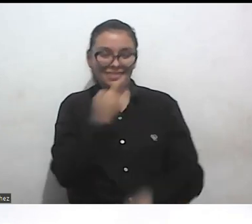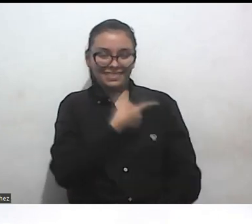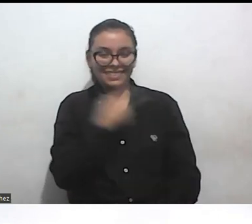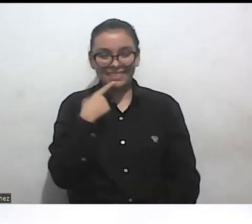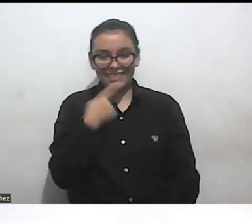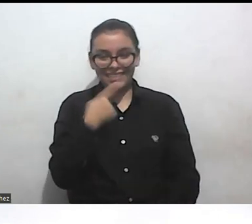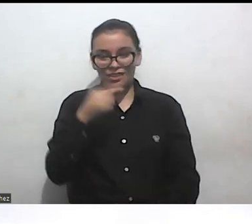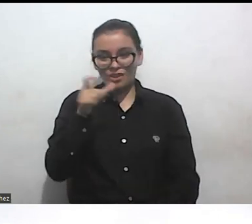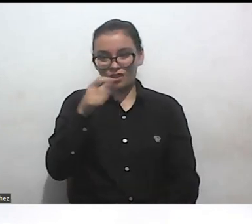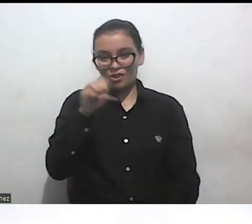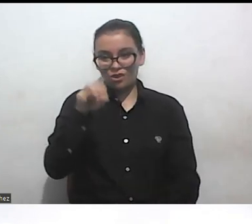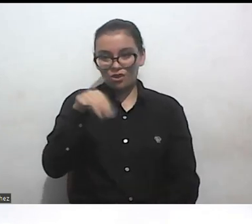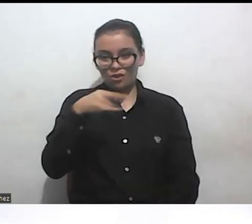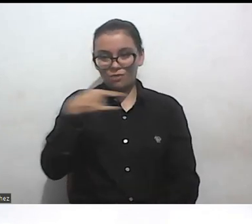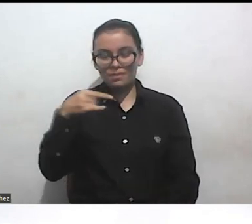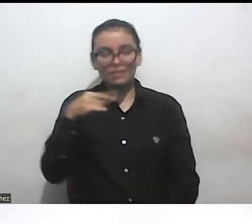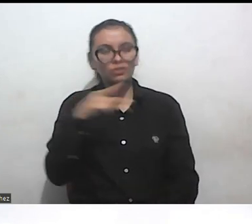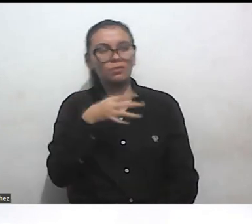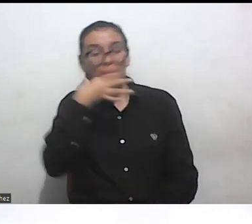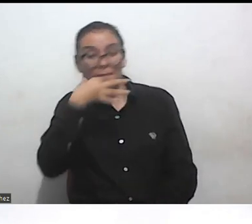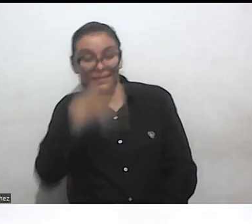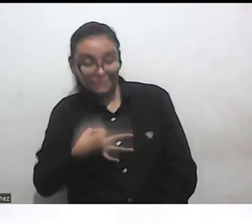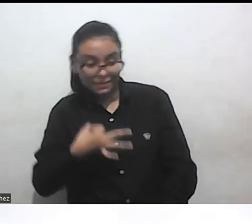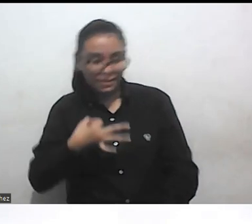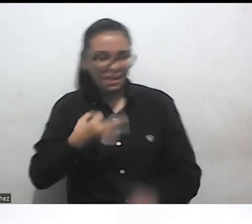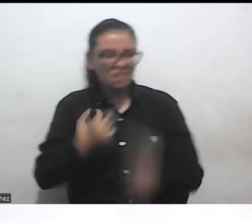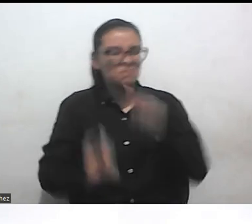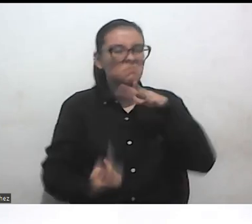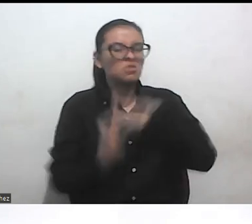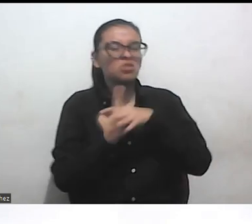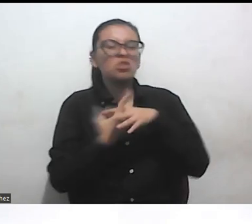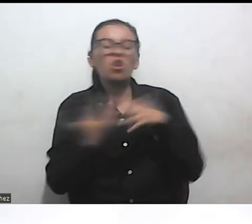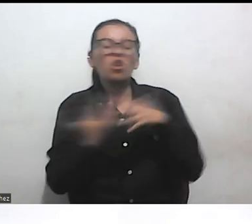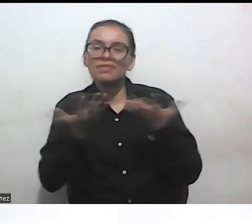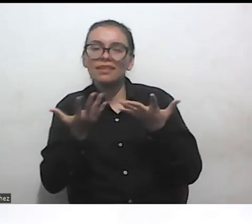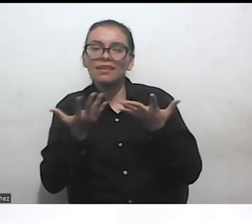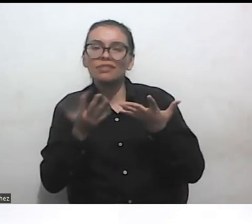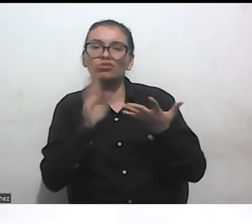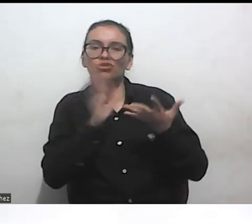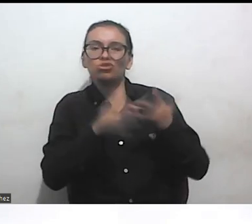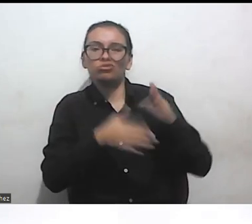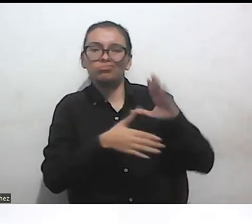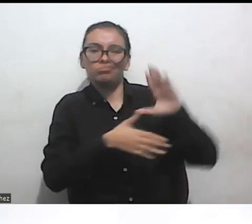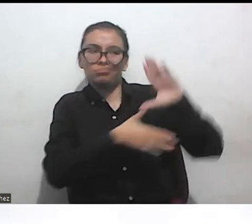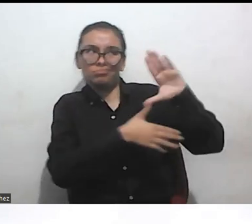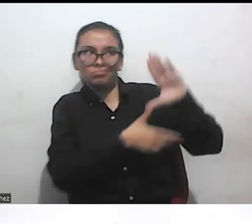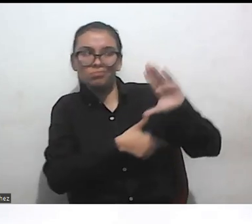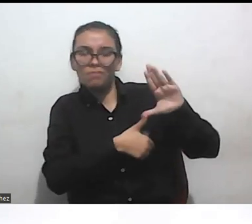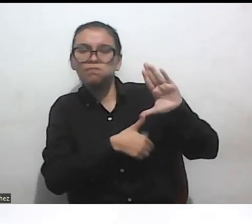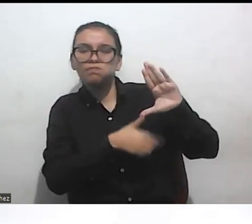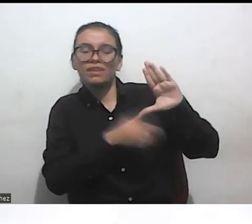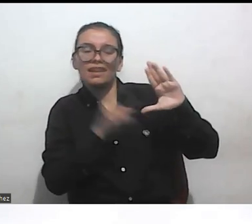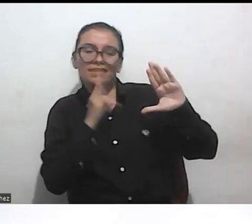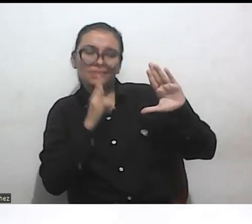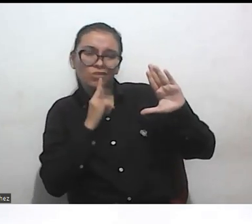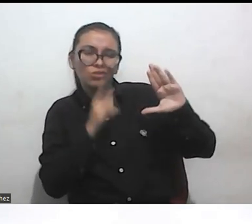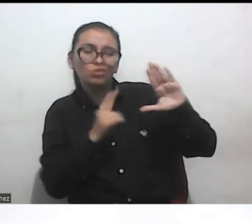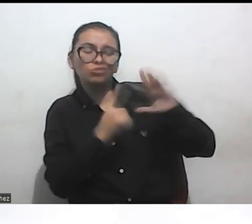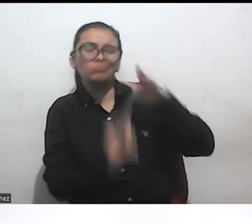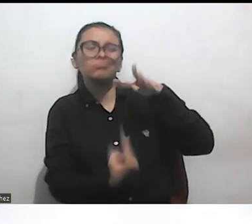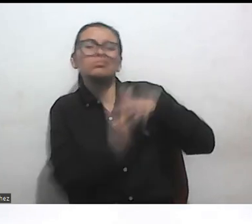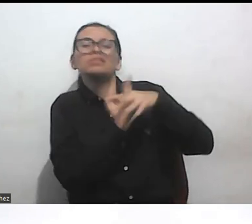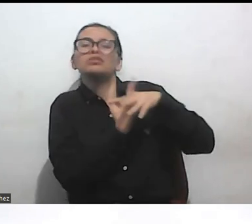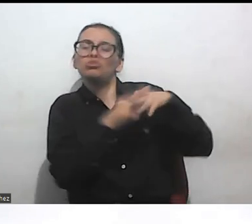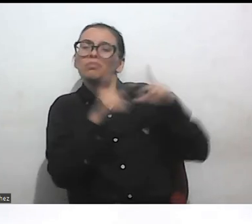que estas realidades y los orígenes no del norte, de esta realidad de convergencia y de cómo